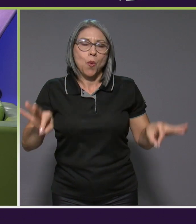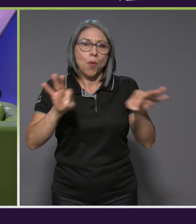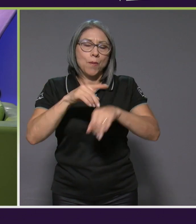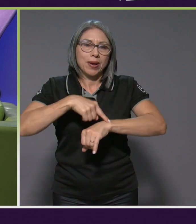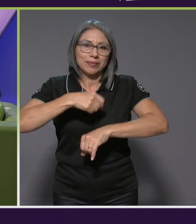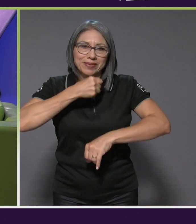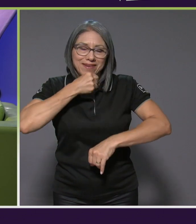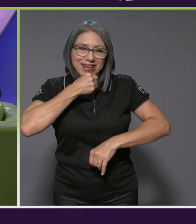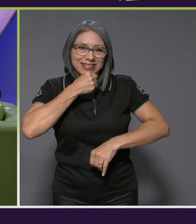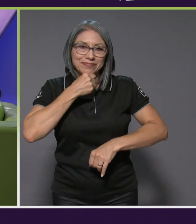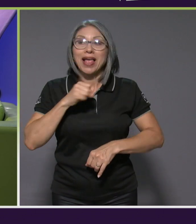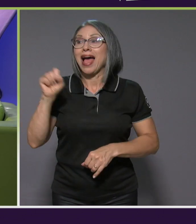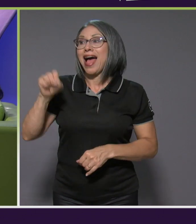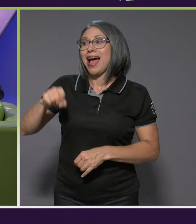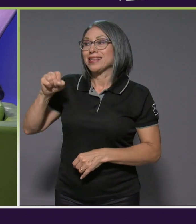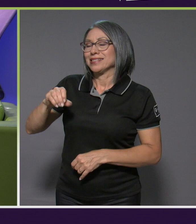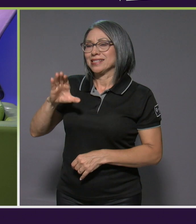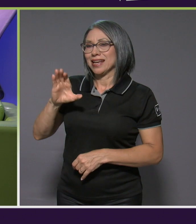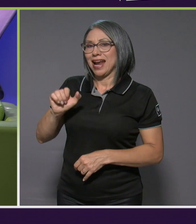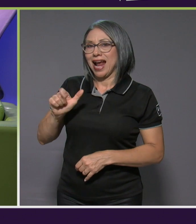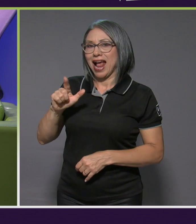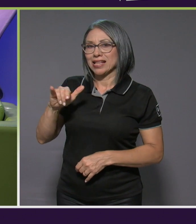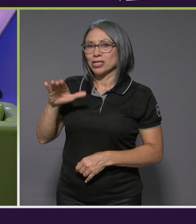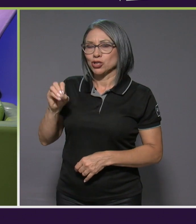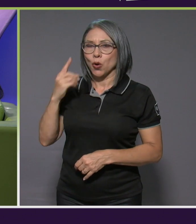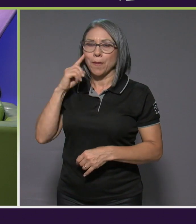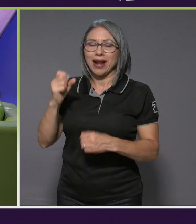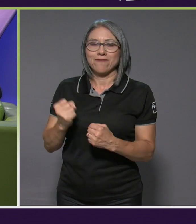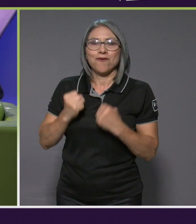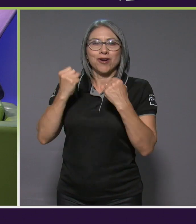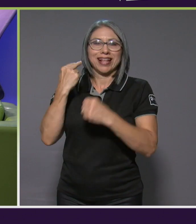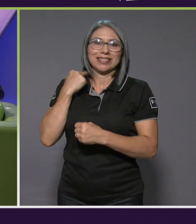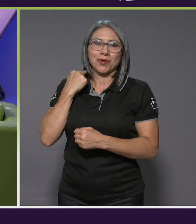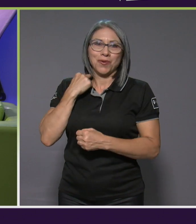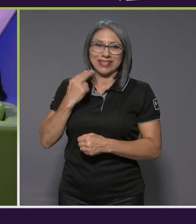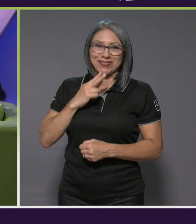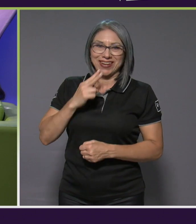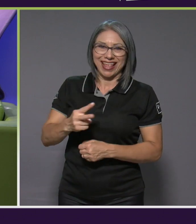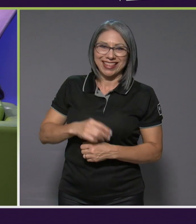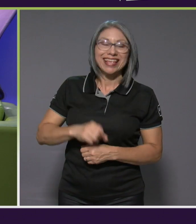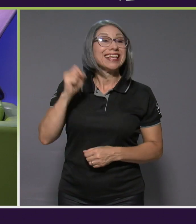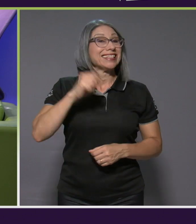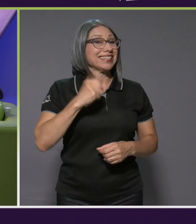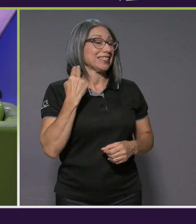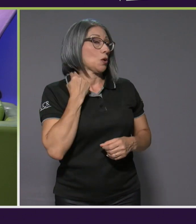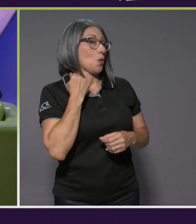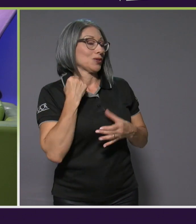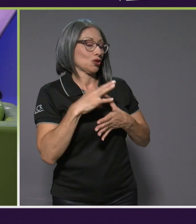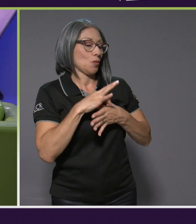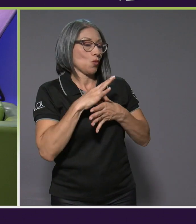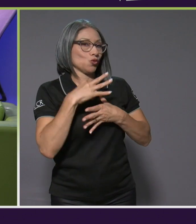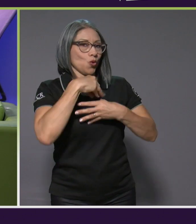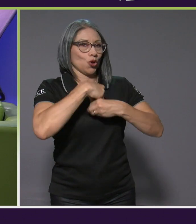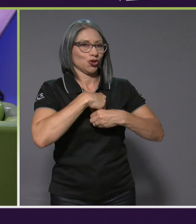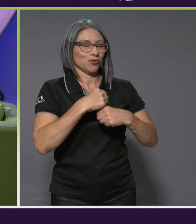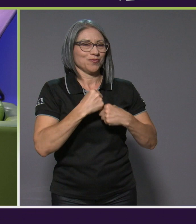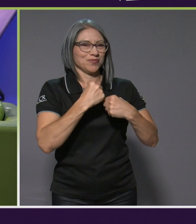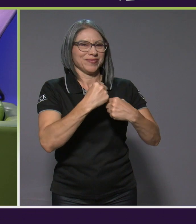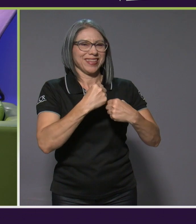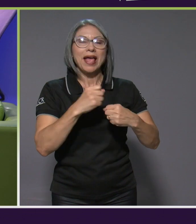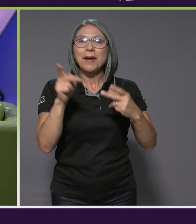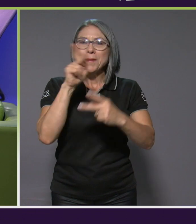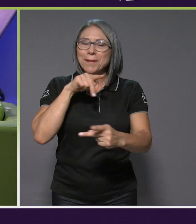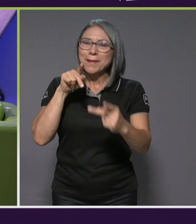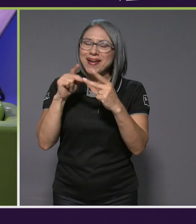No dejar ahí el calcio de lado para fortalecer los huesos, ¿verdad? Exactamente, huesos y músculos. Perfecto. Bueno, le agradezco